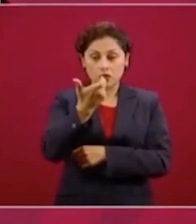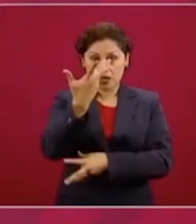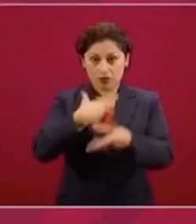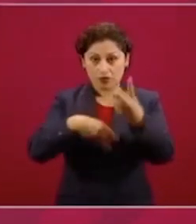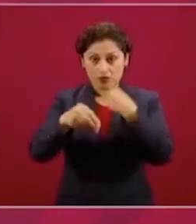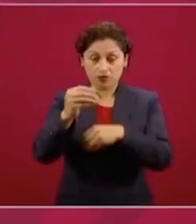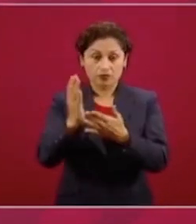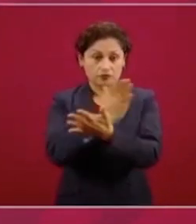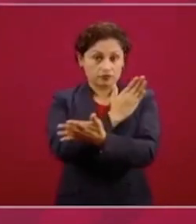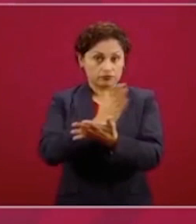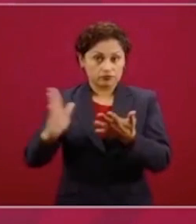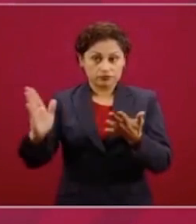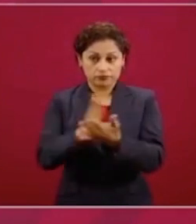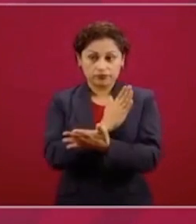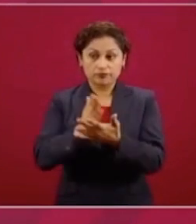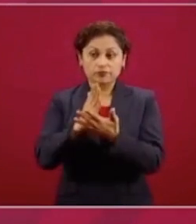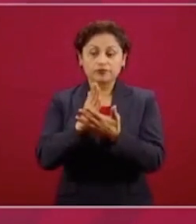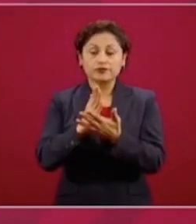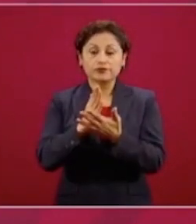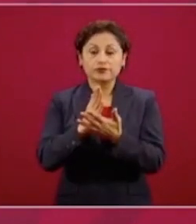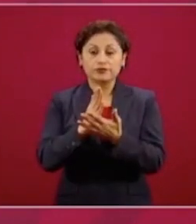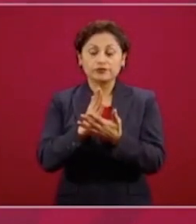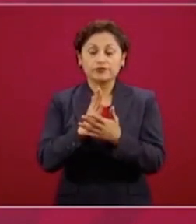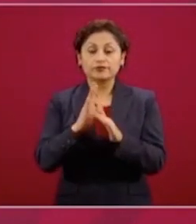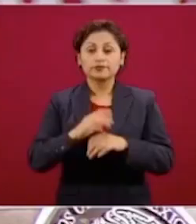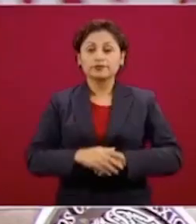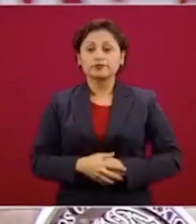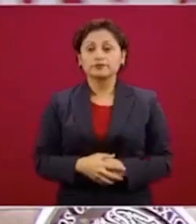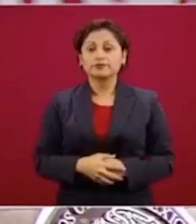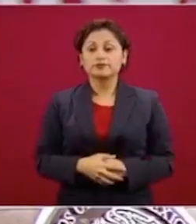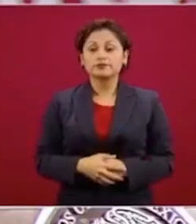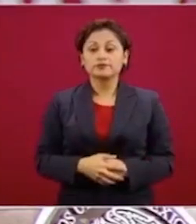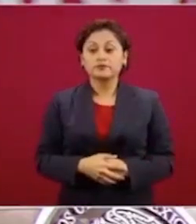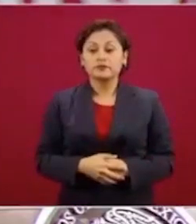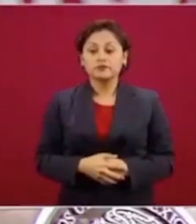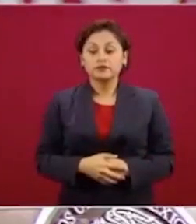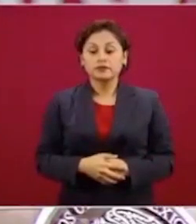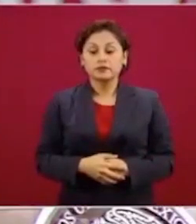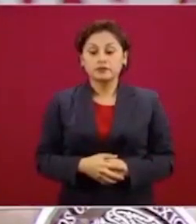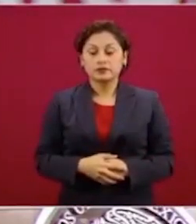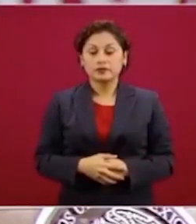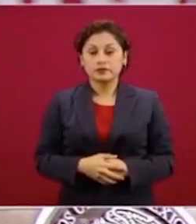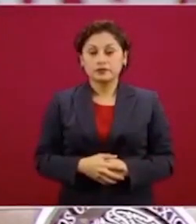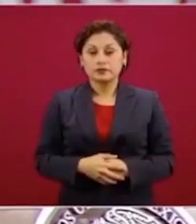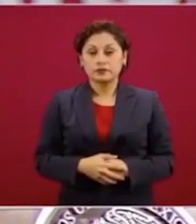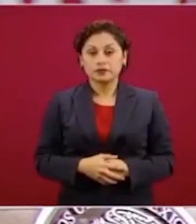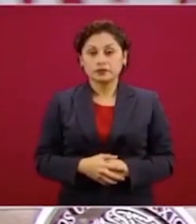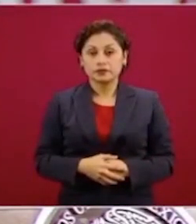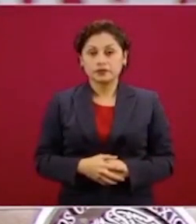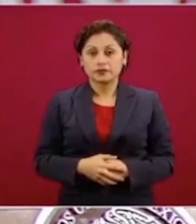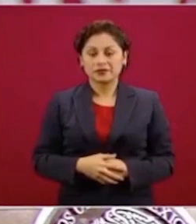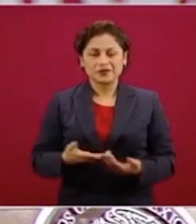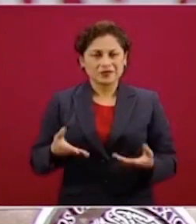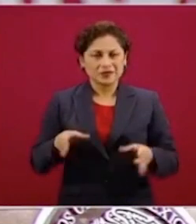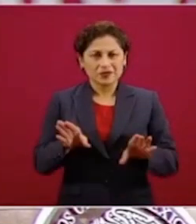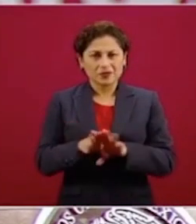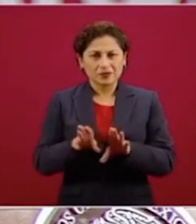Entonces, ¿cómo que se hace un acuerdo y que ahora Hacienda lo avale